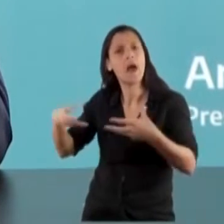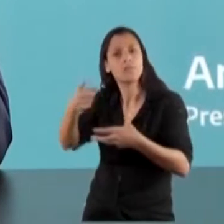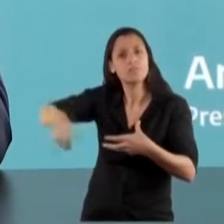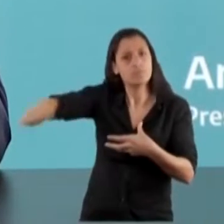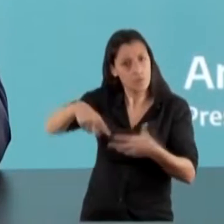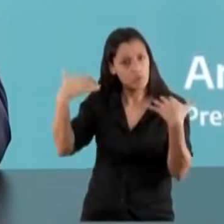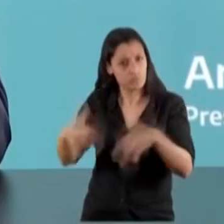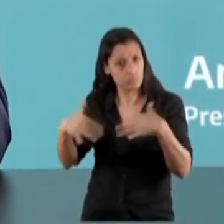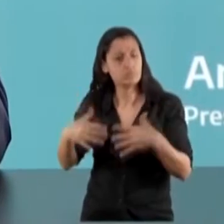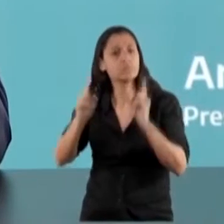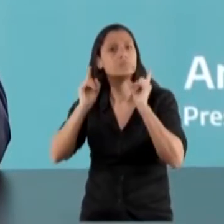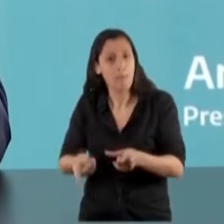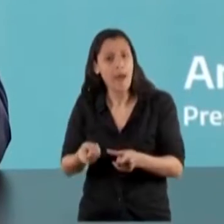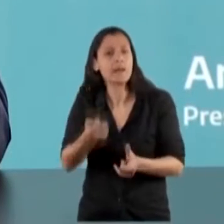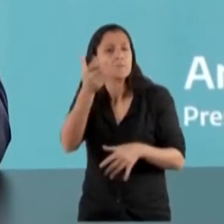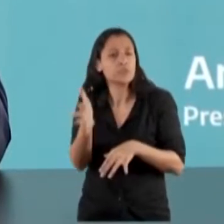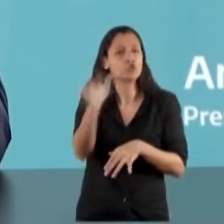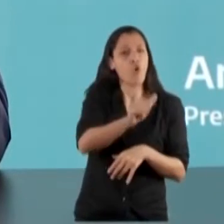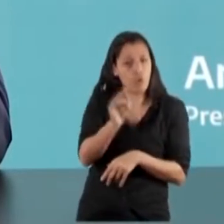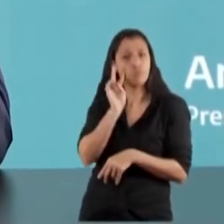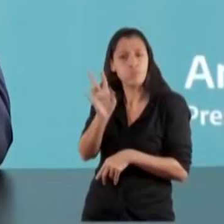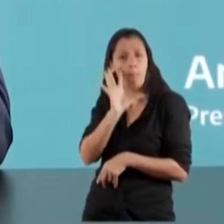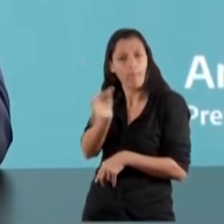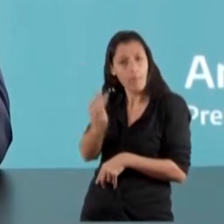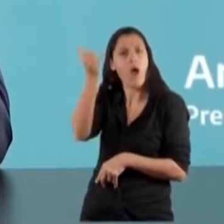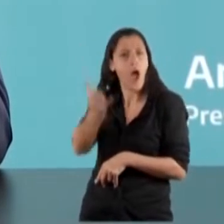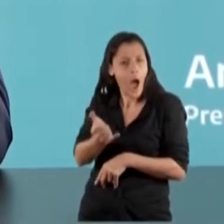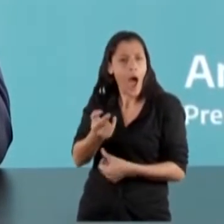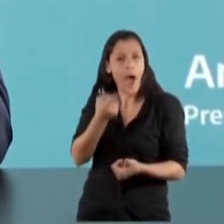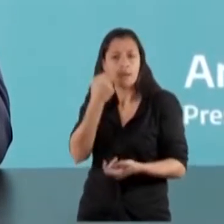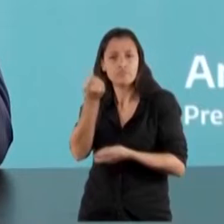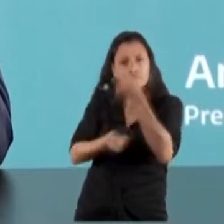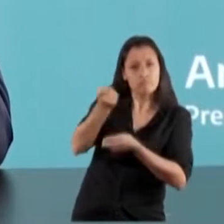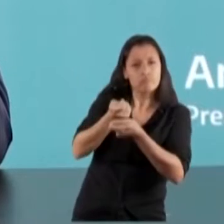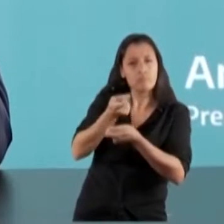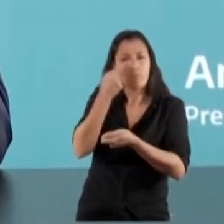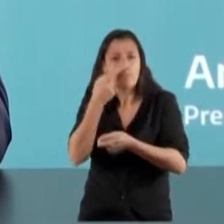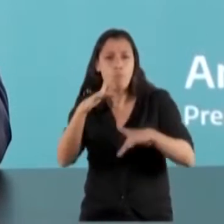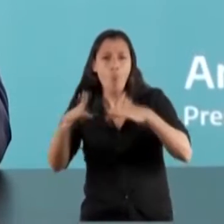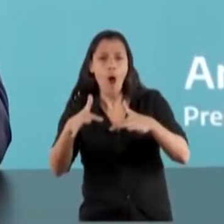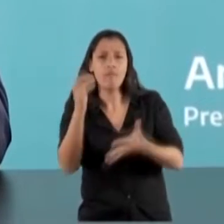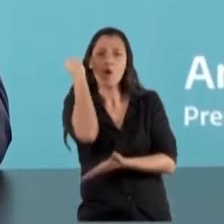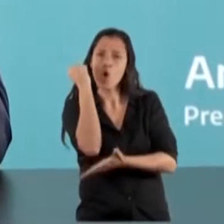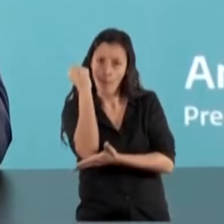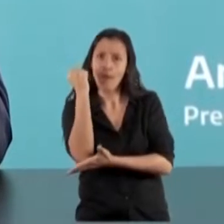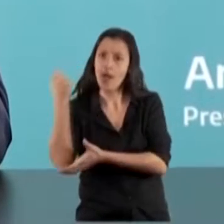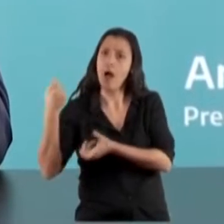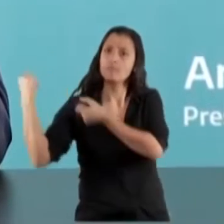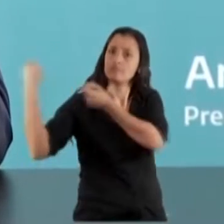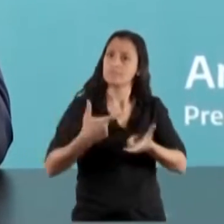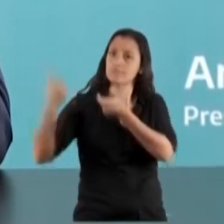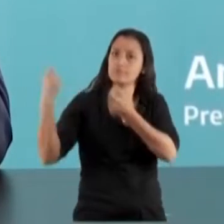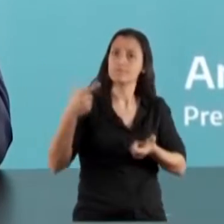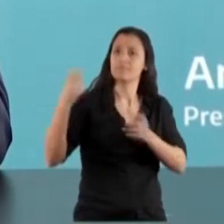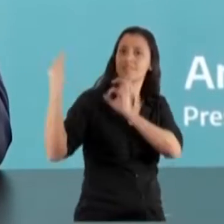prácticamente a diario estamos viendo el interés y las inversiones que están llegando a la Argentina. Todo